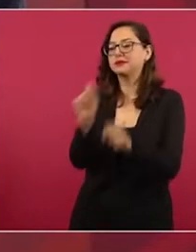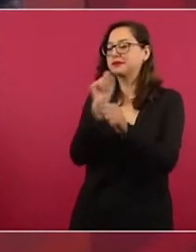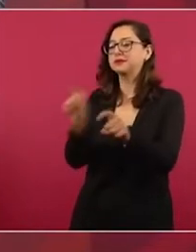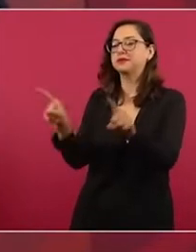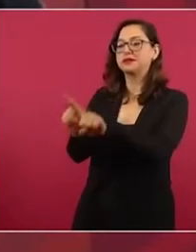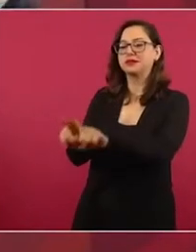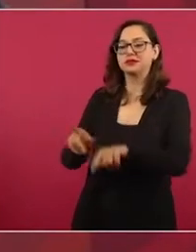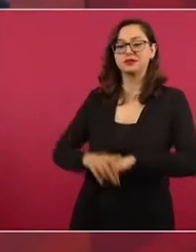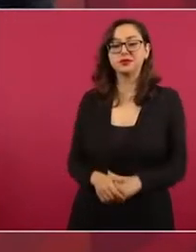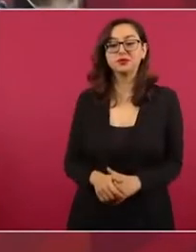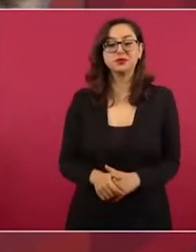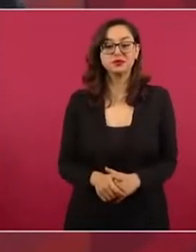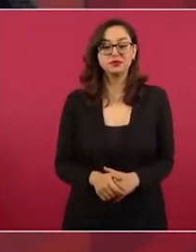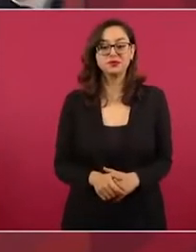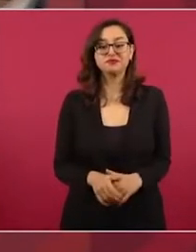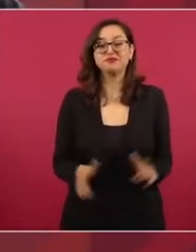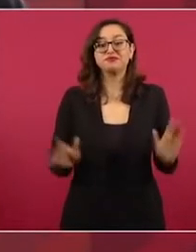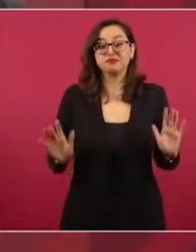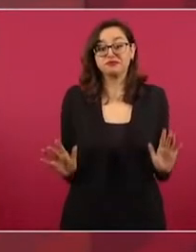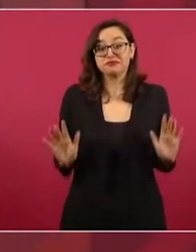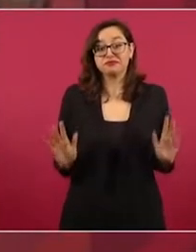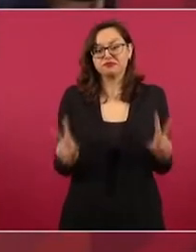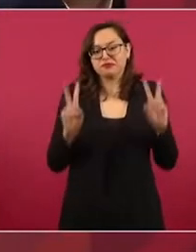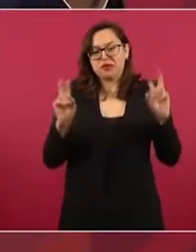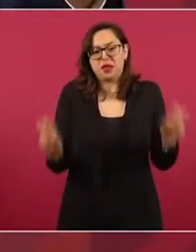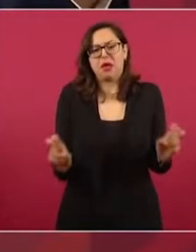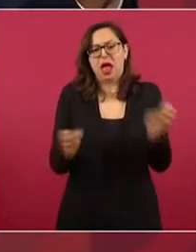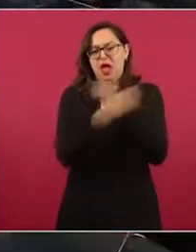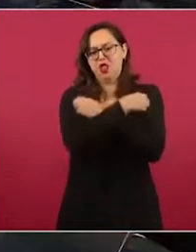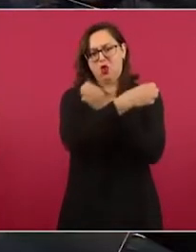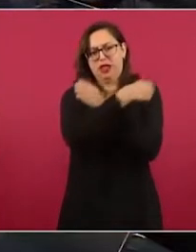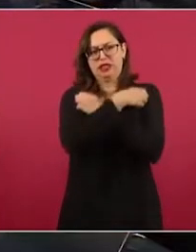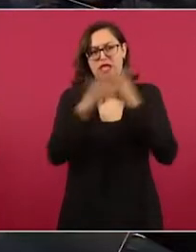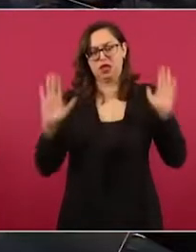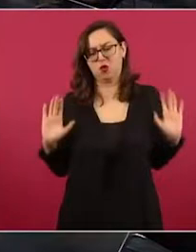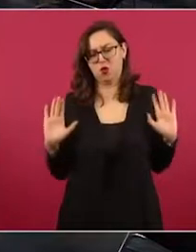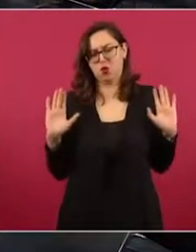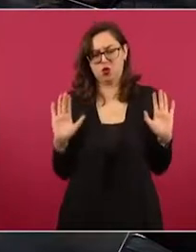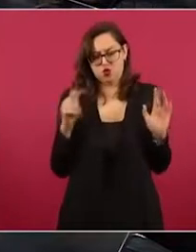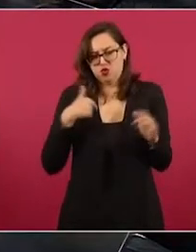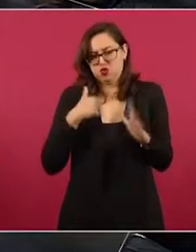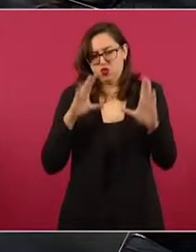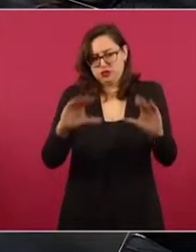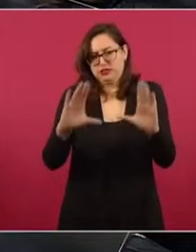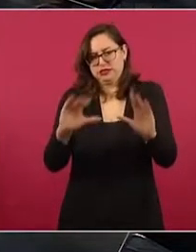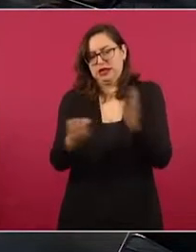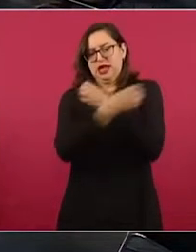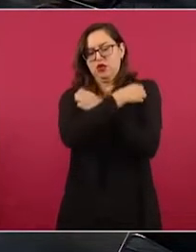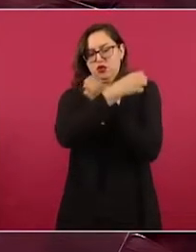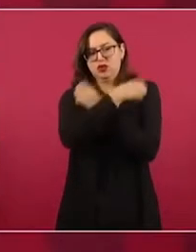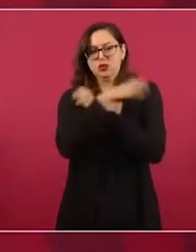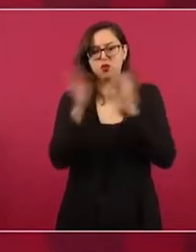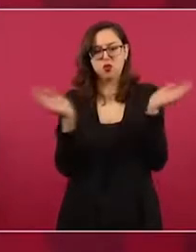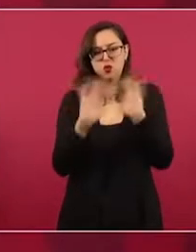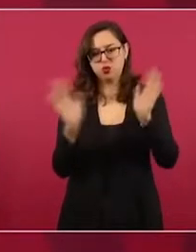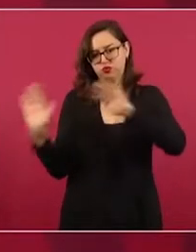Estamos hablando aquí en términos académicos, nada de política,